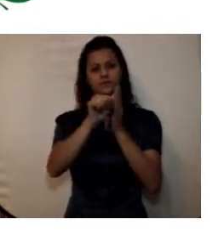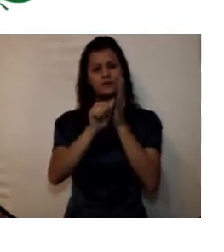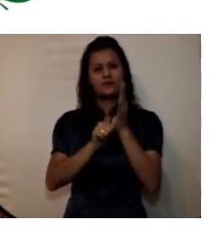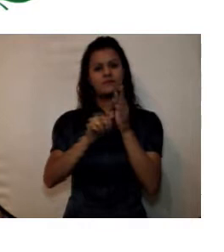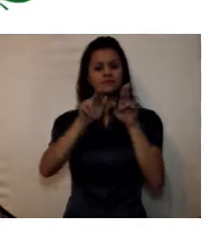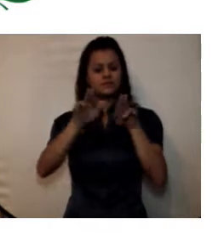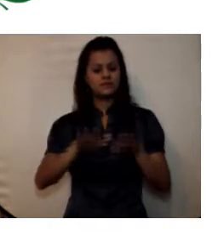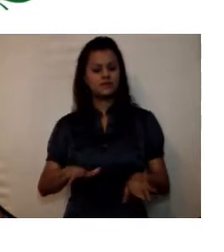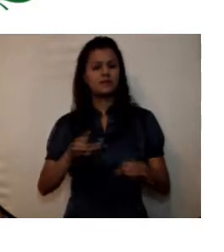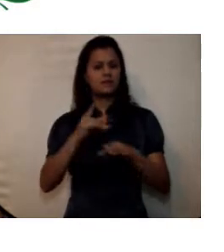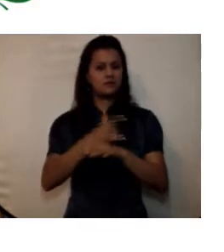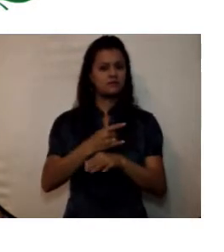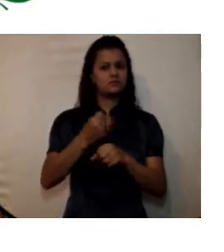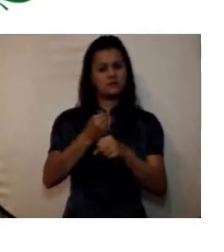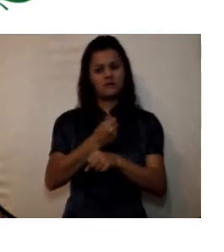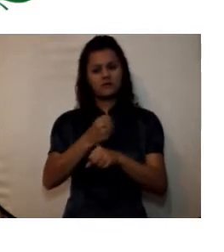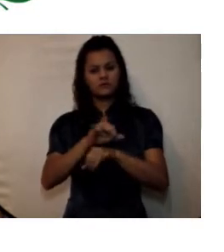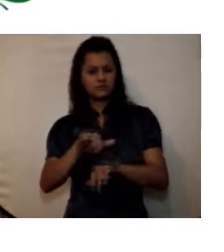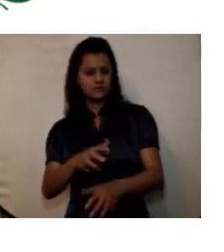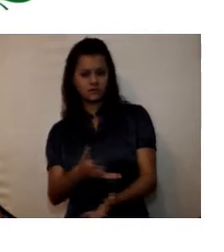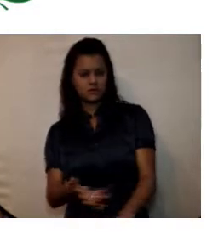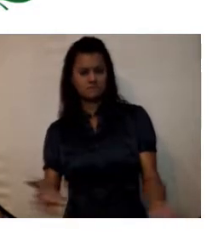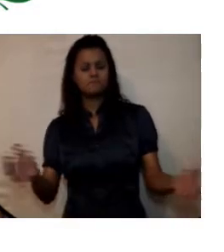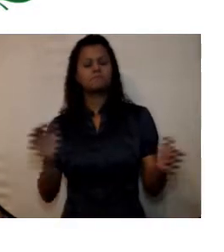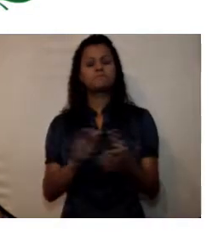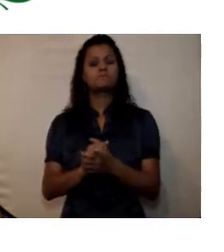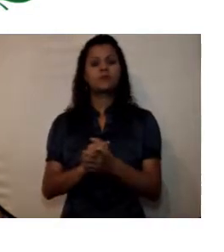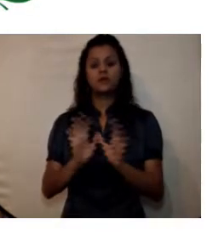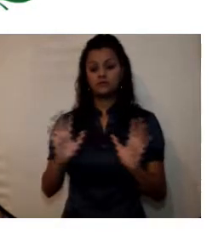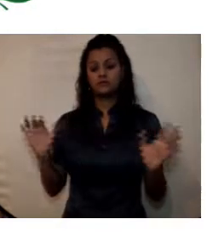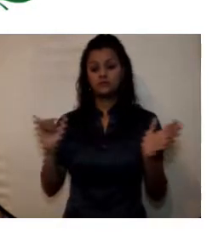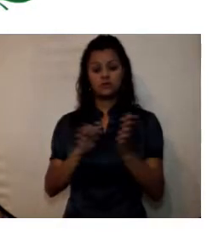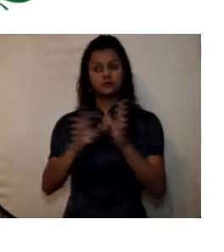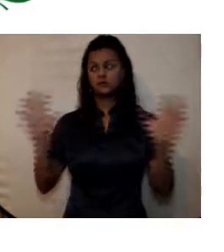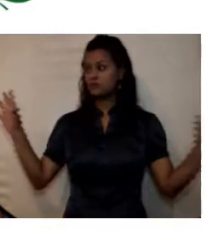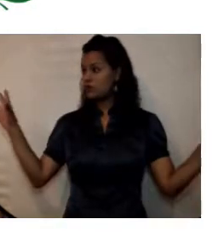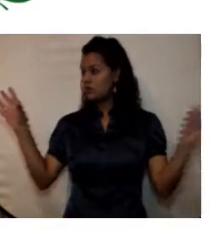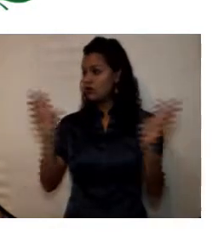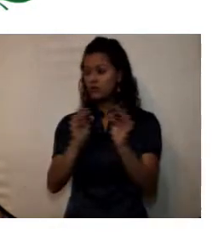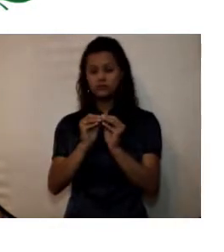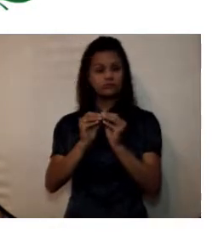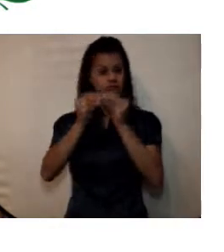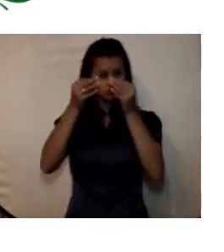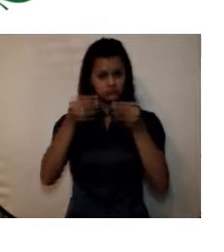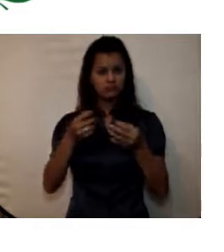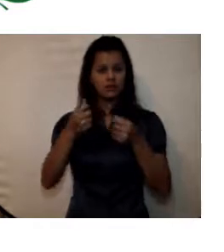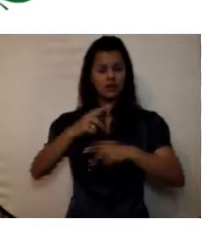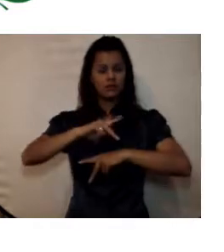así a un total de los activos de la universidad de 571 mil millones de pesos